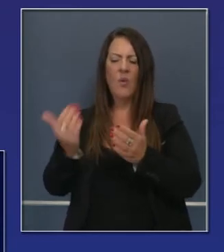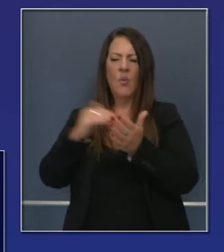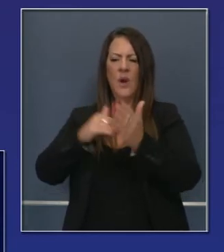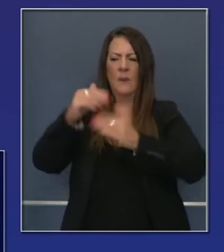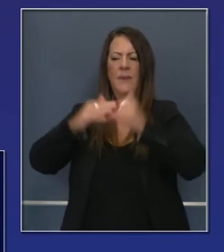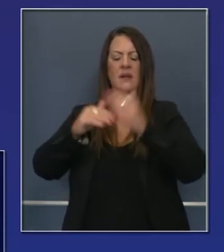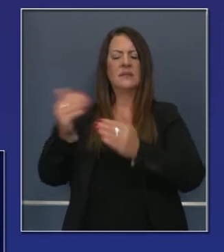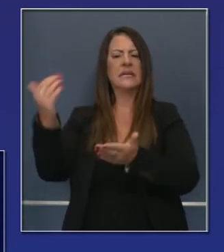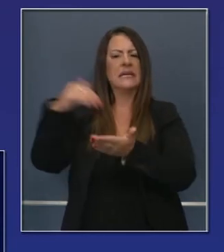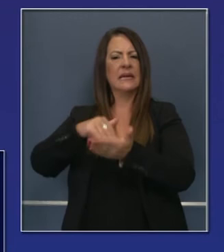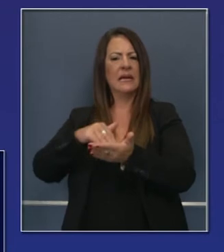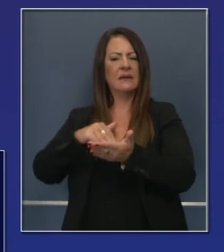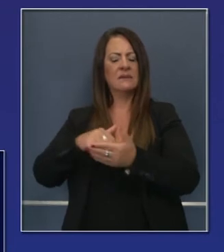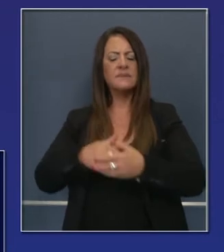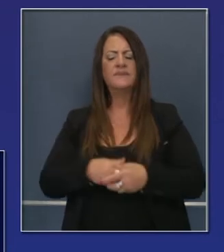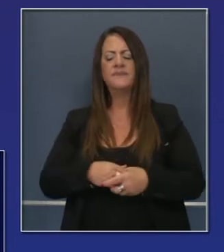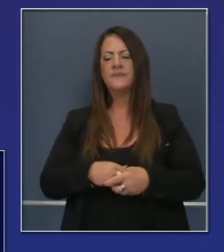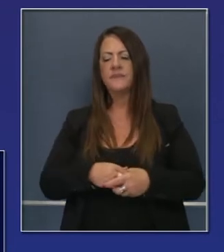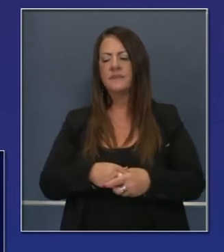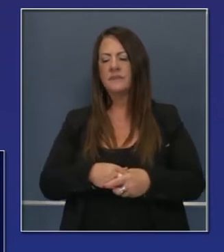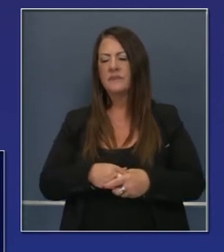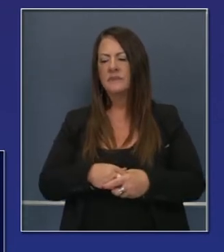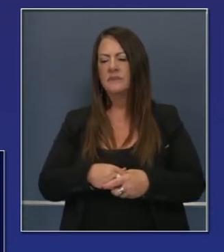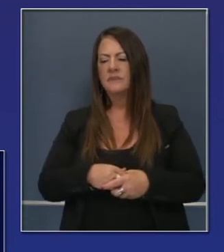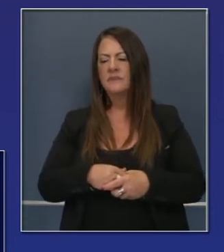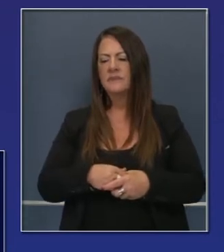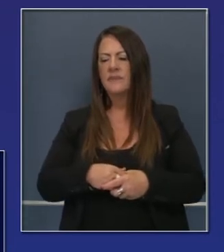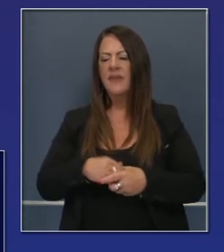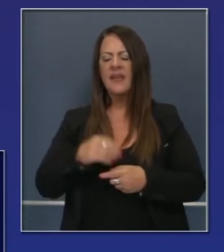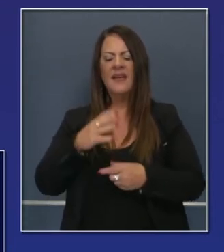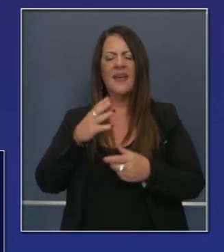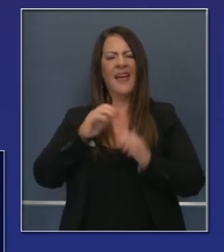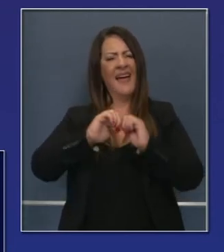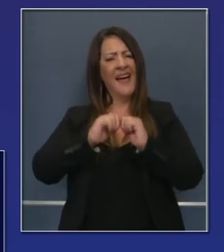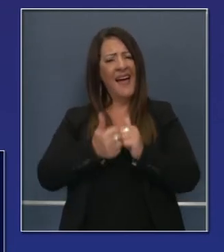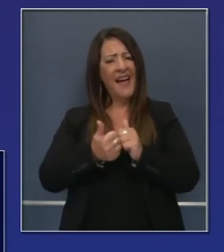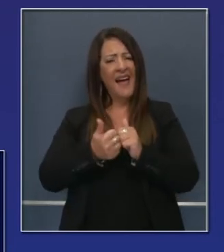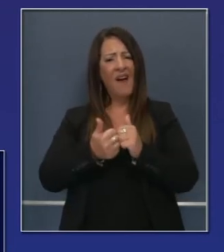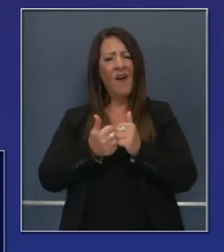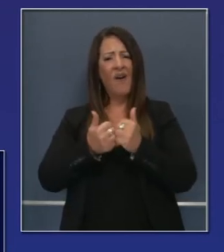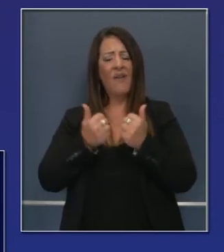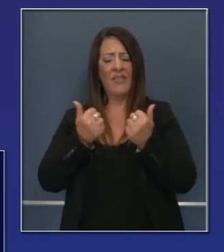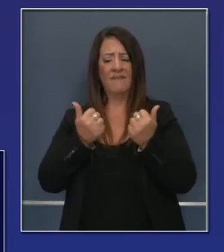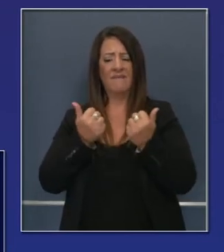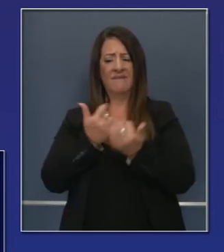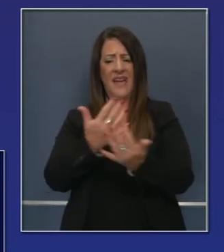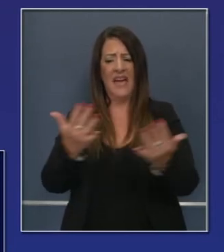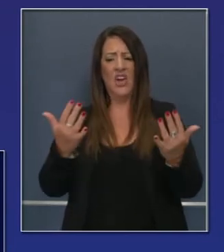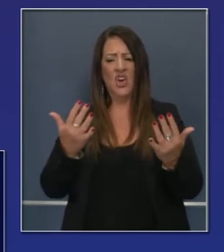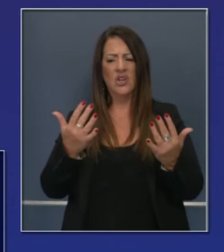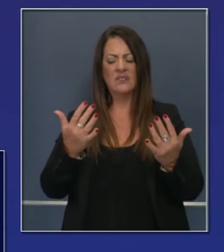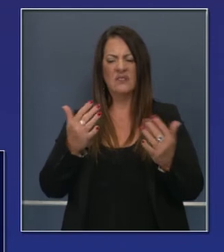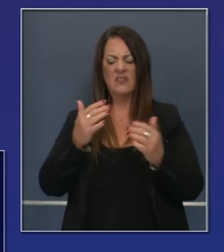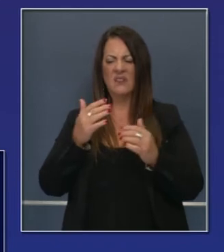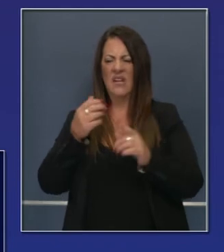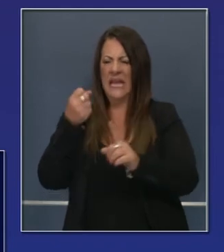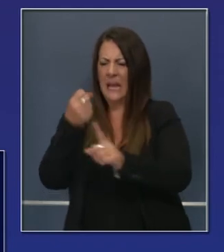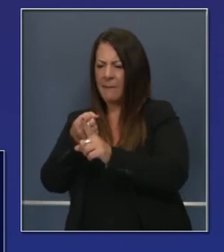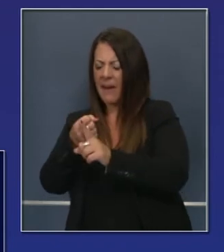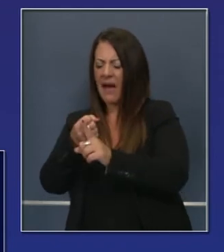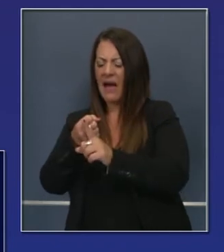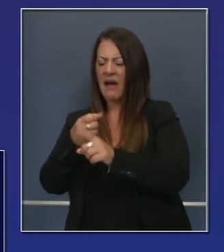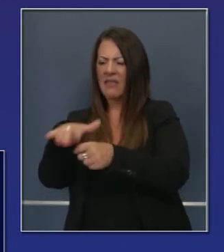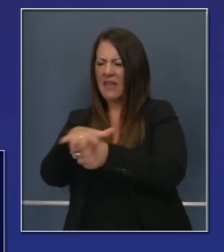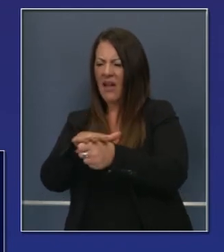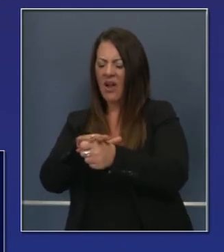sufrieron impacto directo por estos incendios. Y los problemas de estos incendios y cómo han causado impacto en diferentes